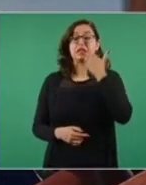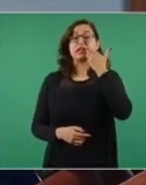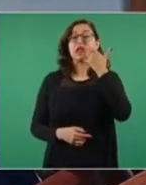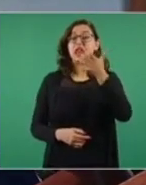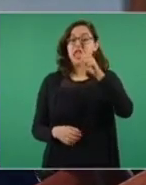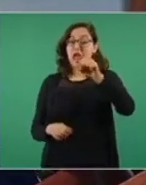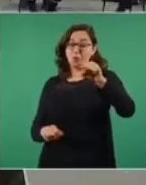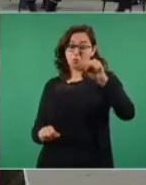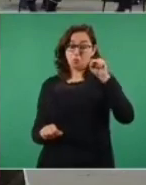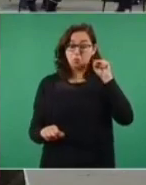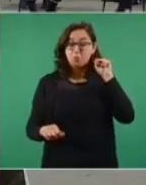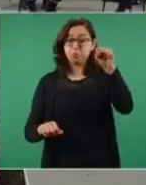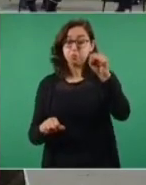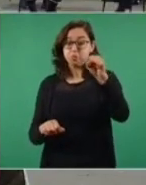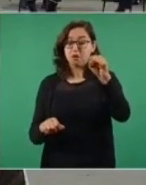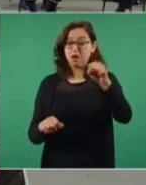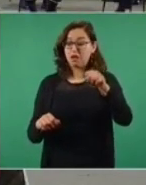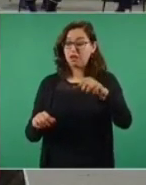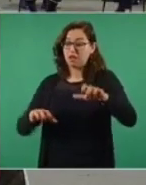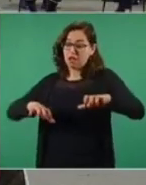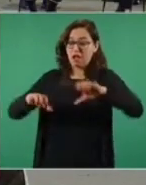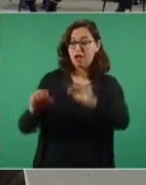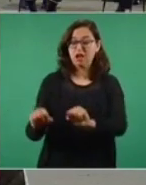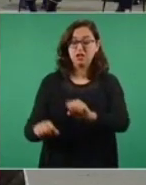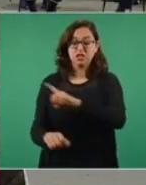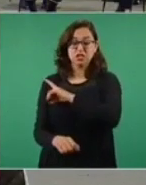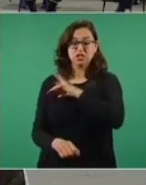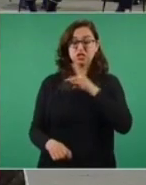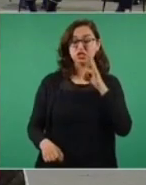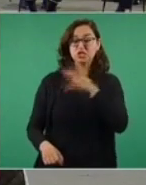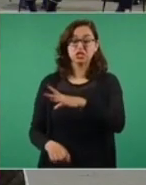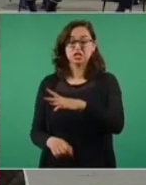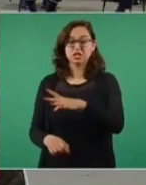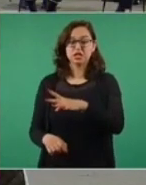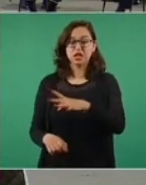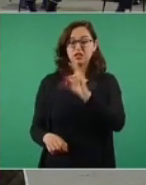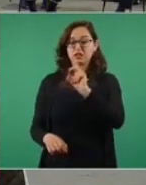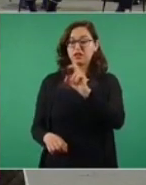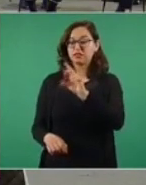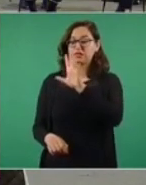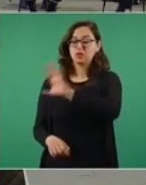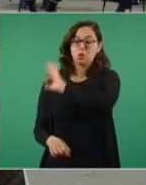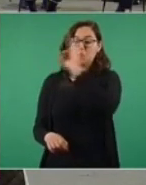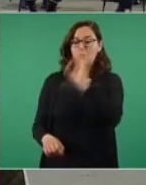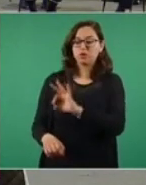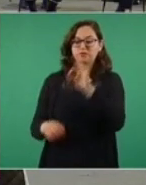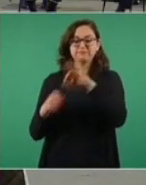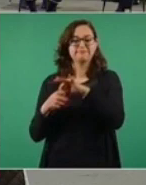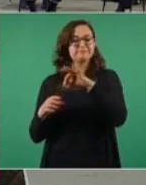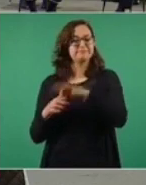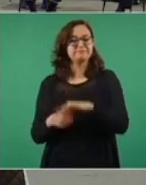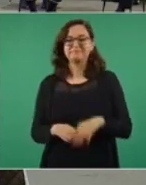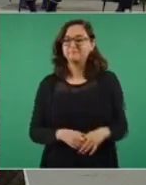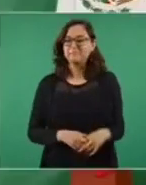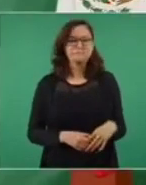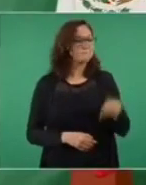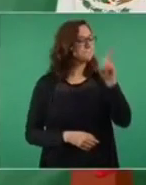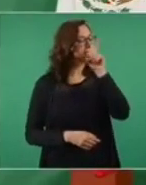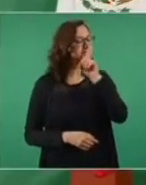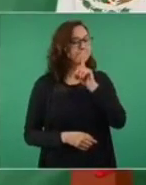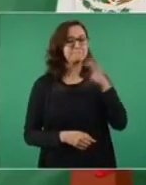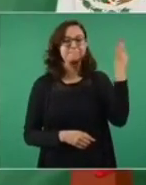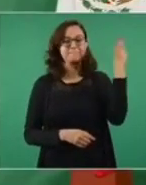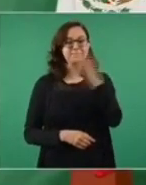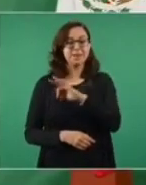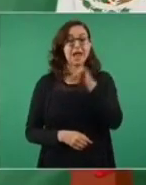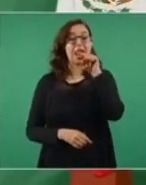y se hizo una alianza de todas las fuerzas de izquierda ni siquiera fue el treinta y cinco fue